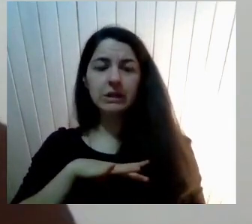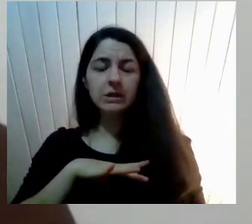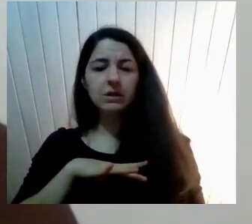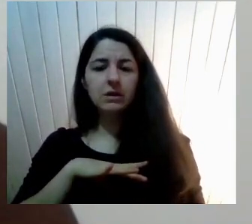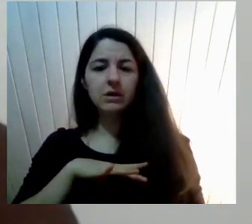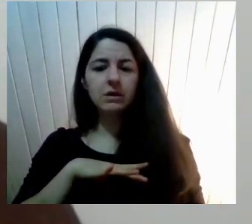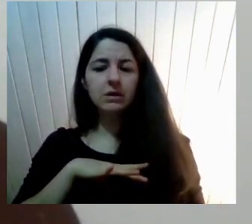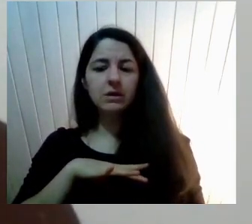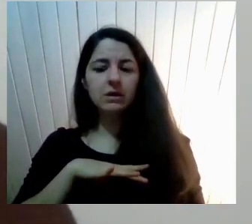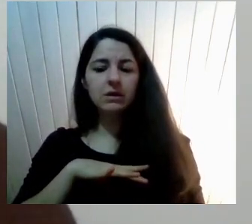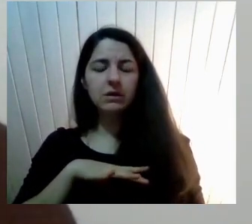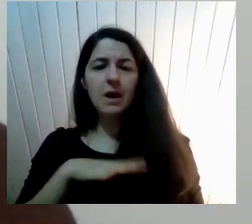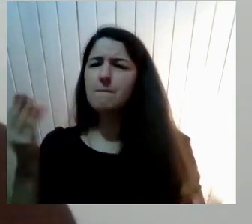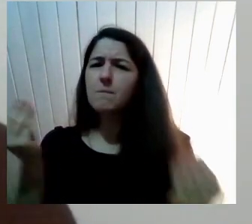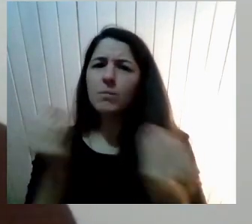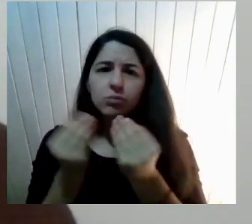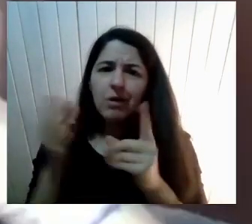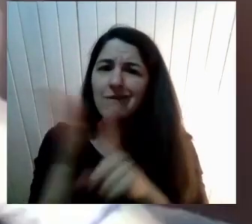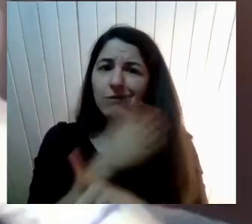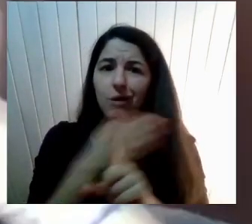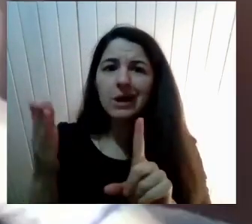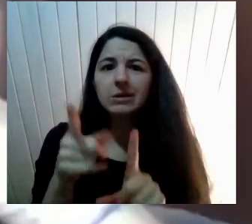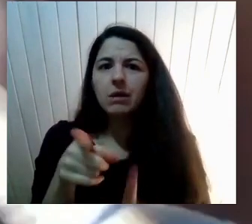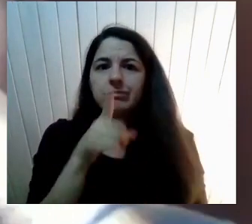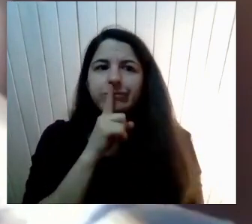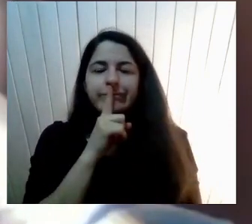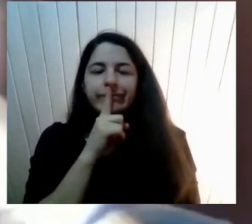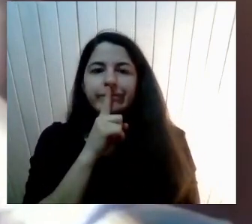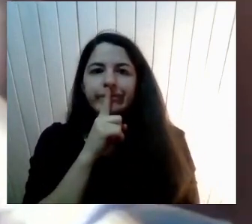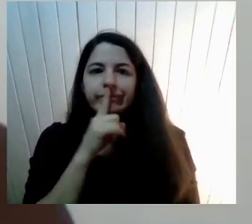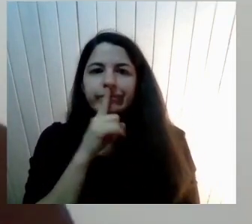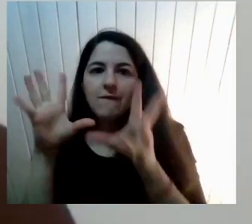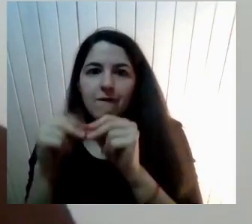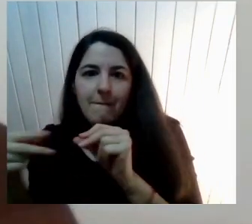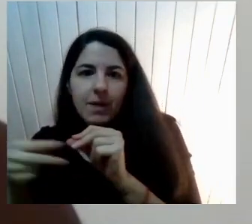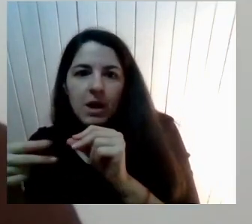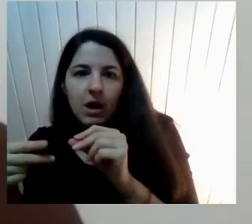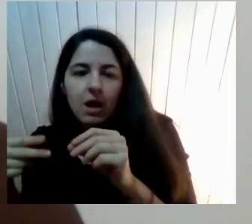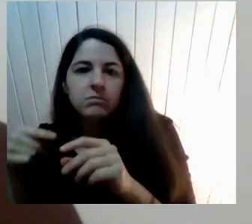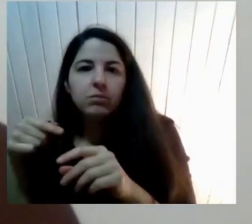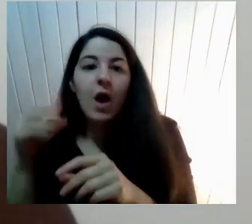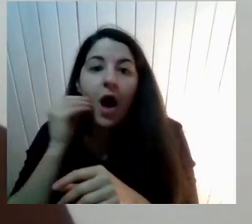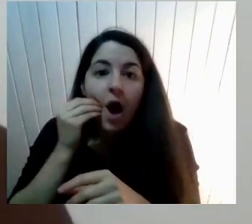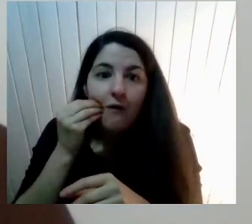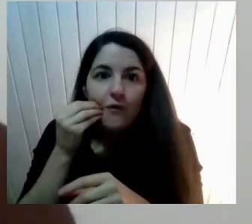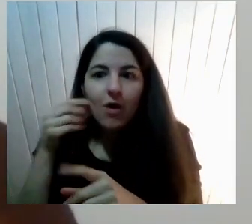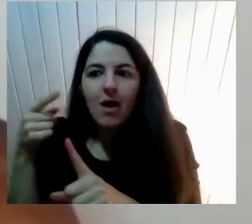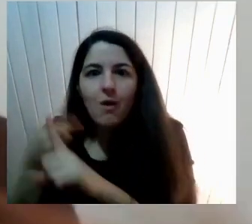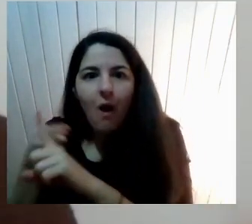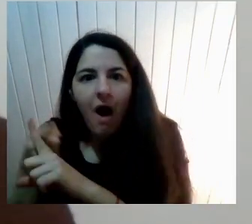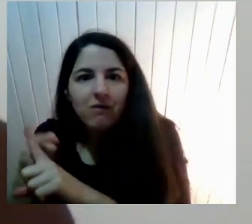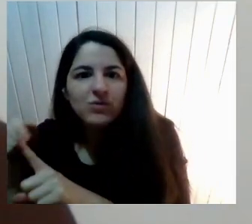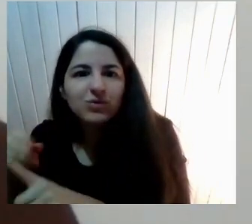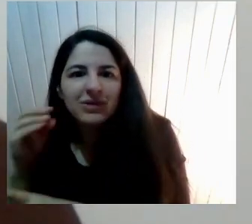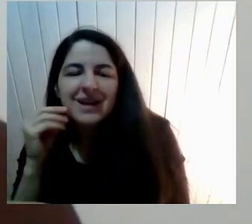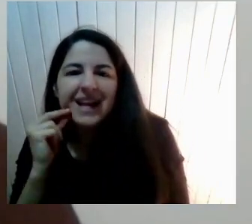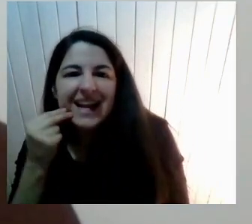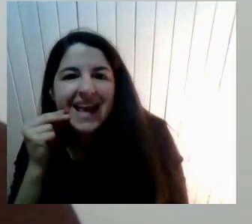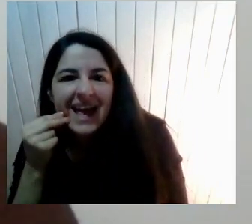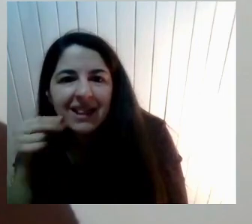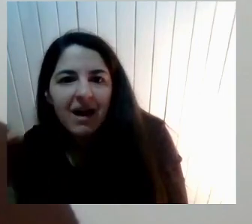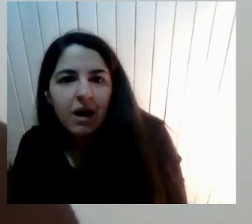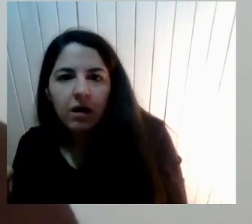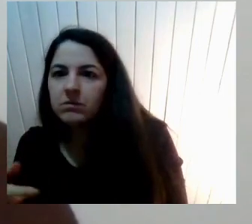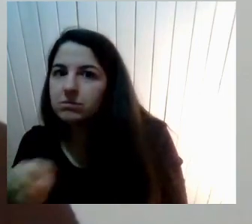no se habla De incesto Del que no se habla De abuelos Que abusaron De sus nietas Digamos Hay una De personas Que